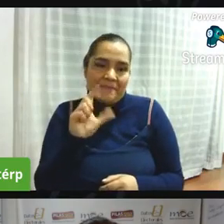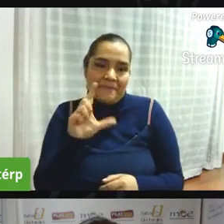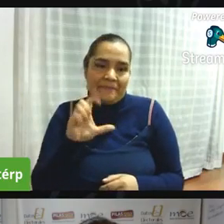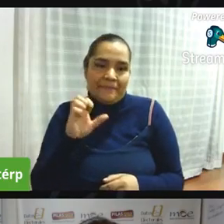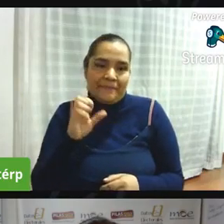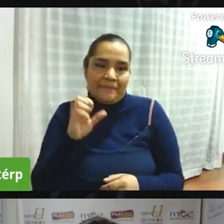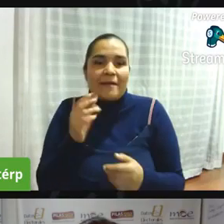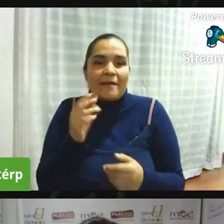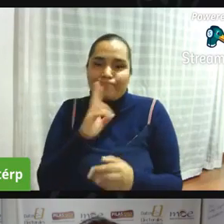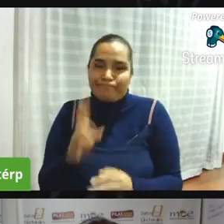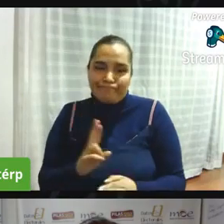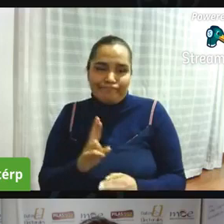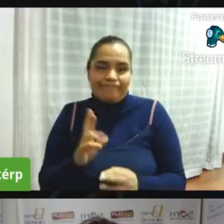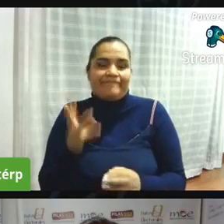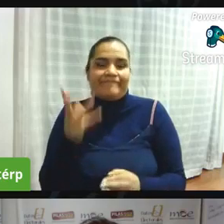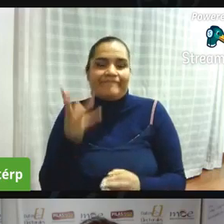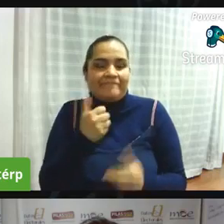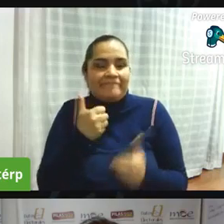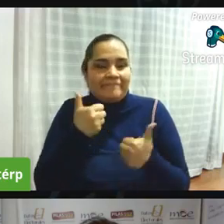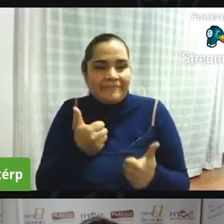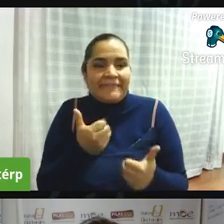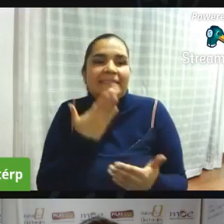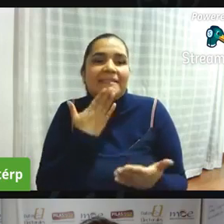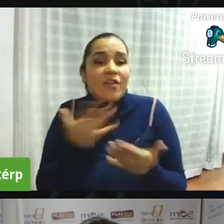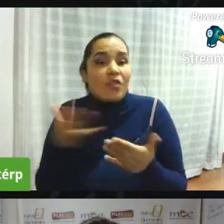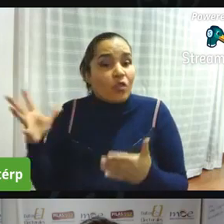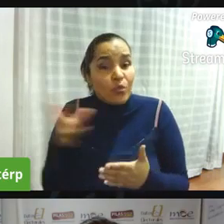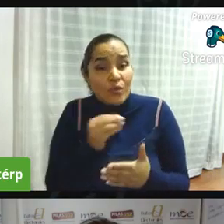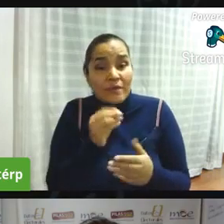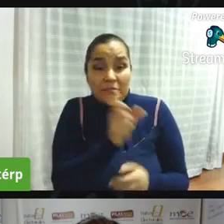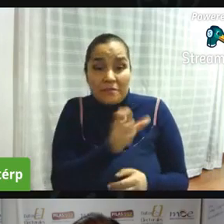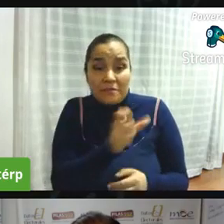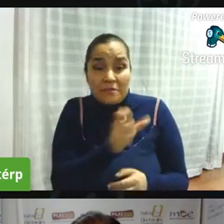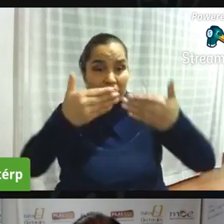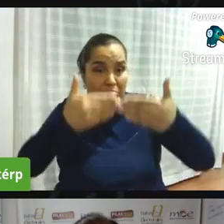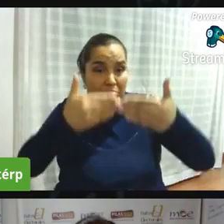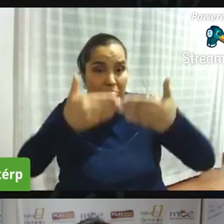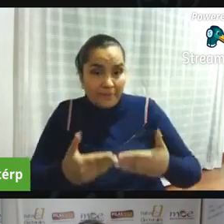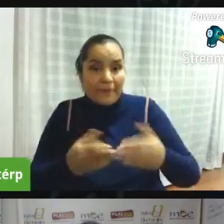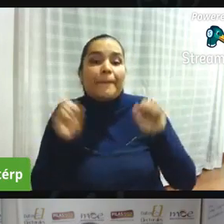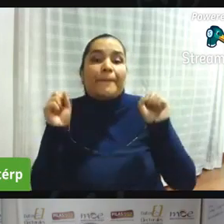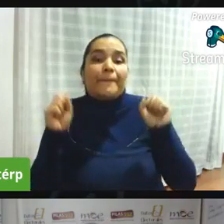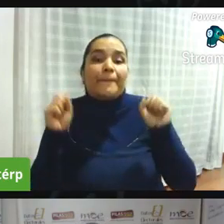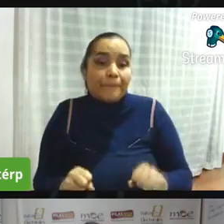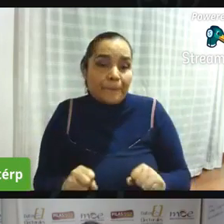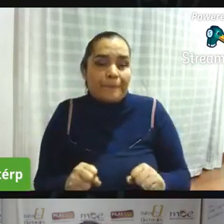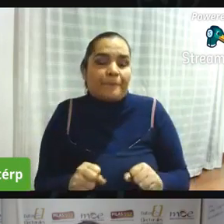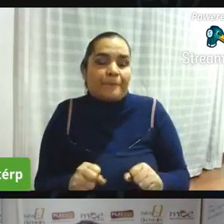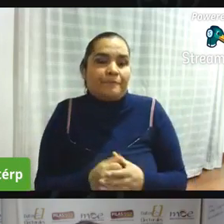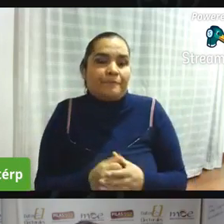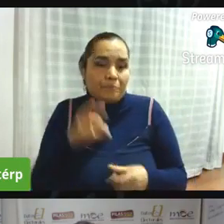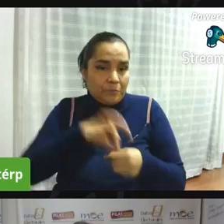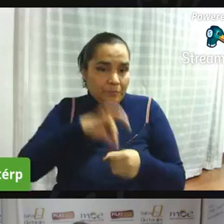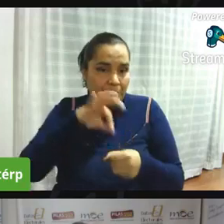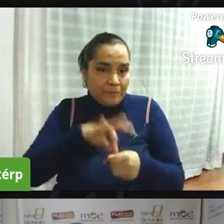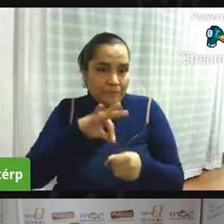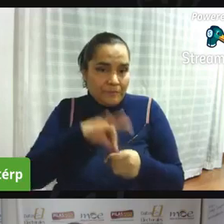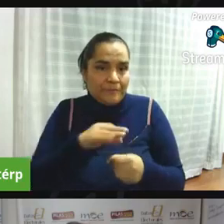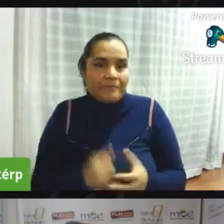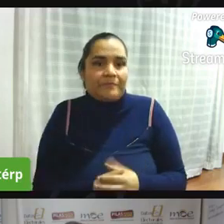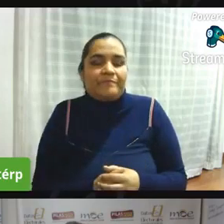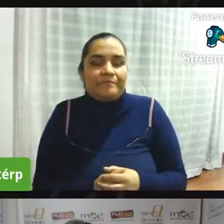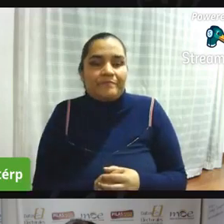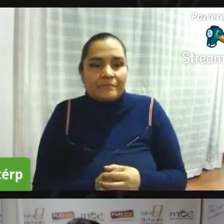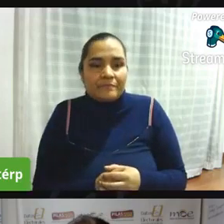personas que que quieran participar en este proceso democrático y justamente pues ya nuestro equipo